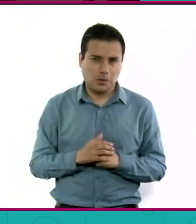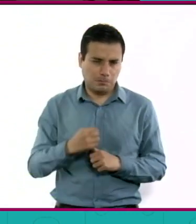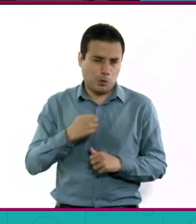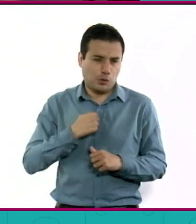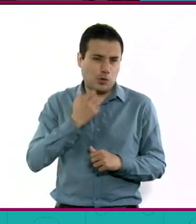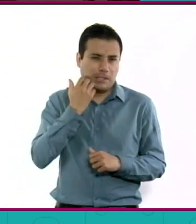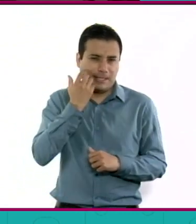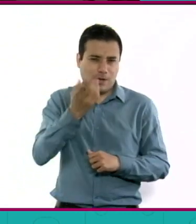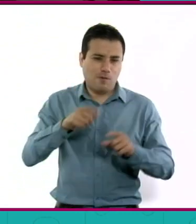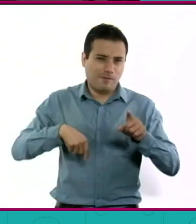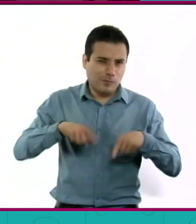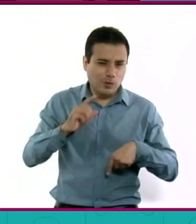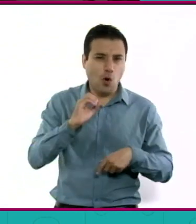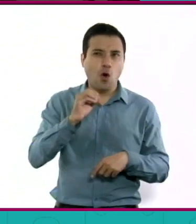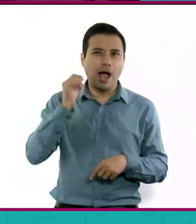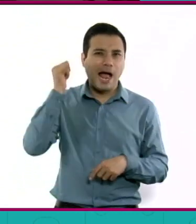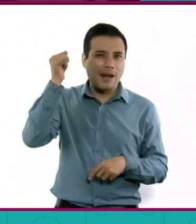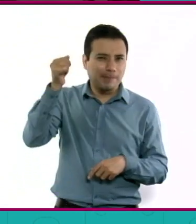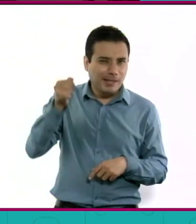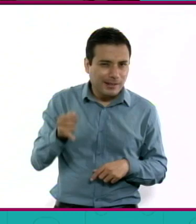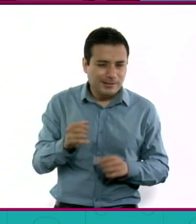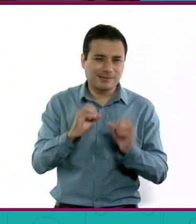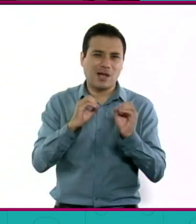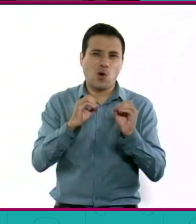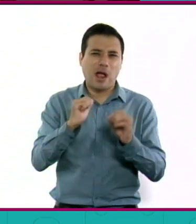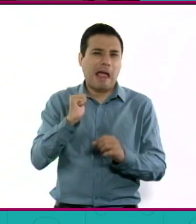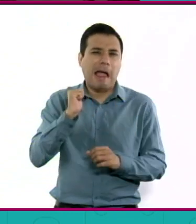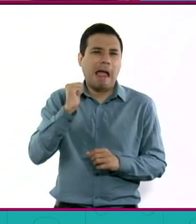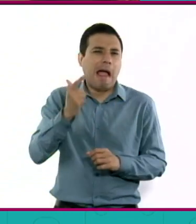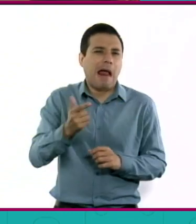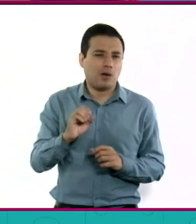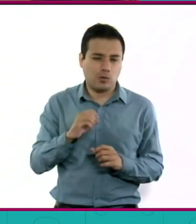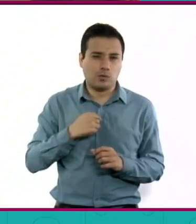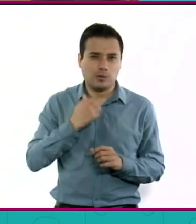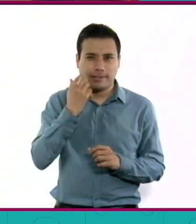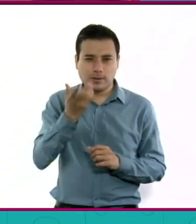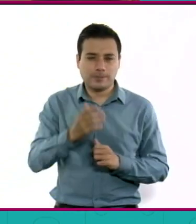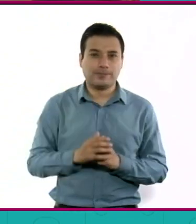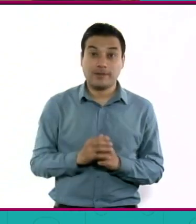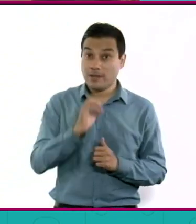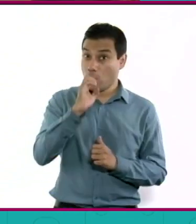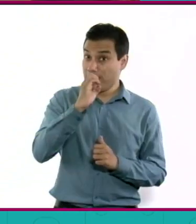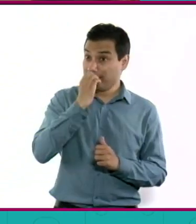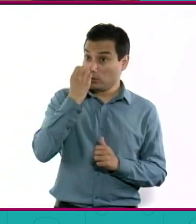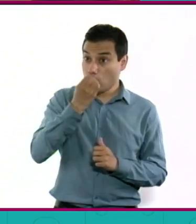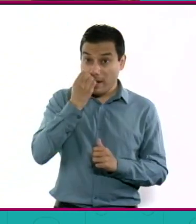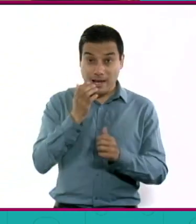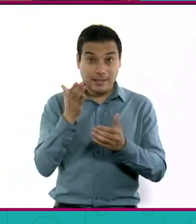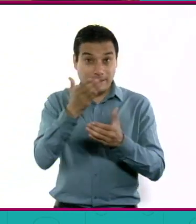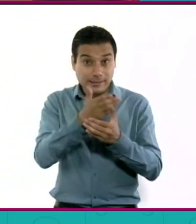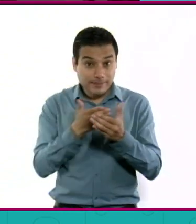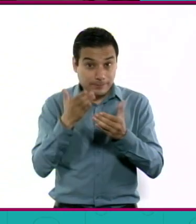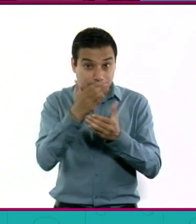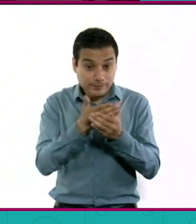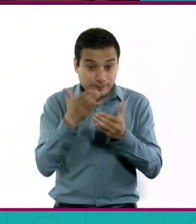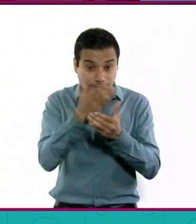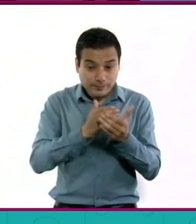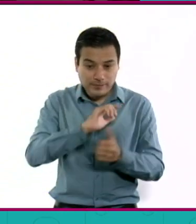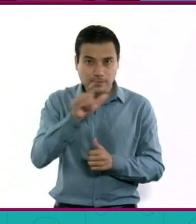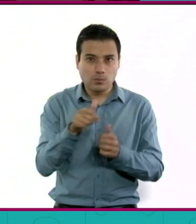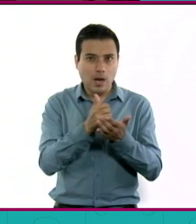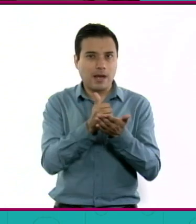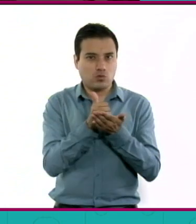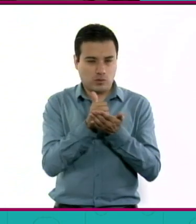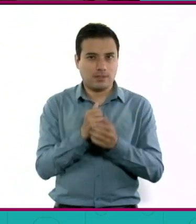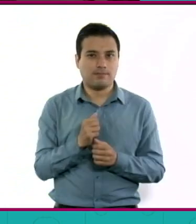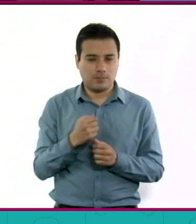gustado ser alpinista y me hubiera gustado ser algo que seguro no era en la escuela. Entonces, nos asegura de nivel personal un crecimiento